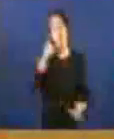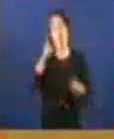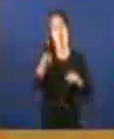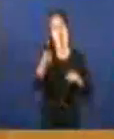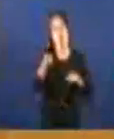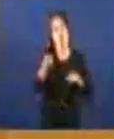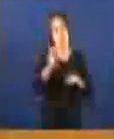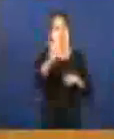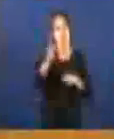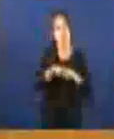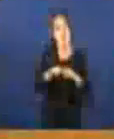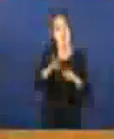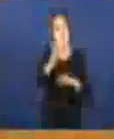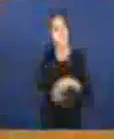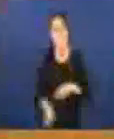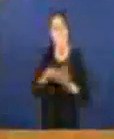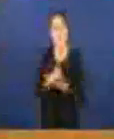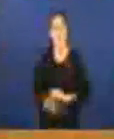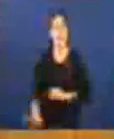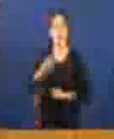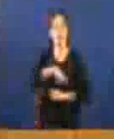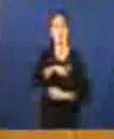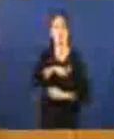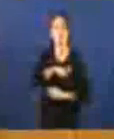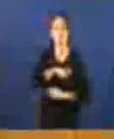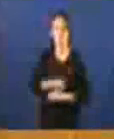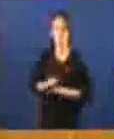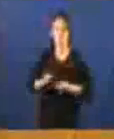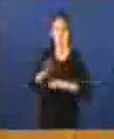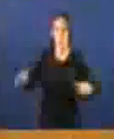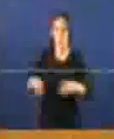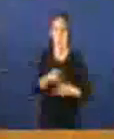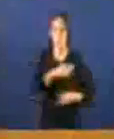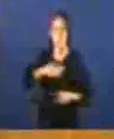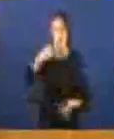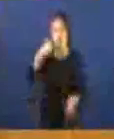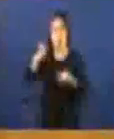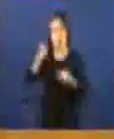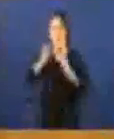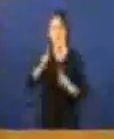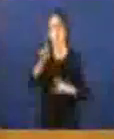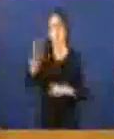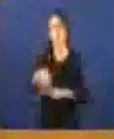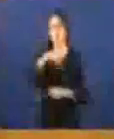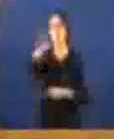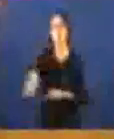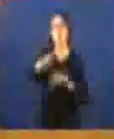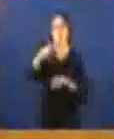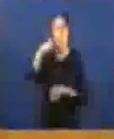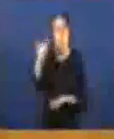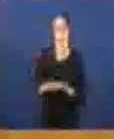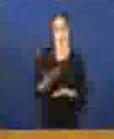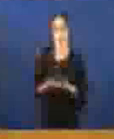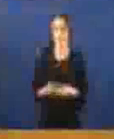isto un estado policial agora evidentemente os grandes fraudees ustedes non van a ponerse e ademais dañen as amnistías fiscais veñan con menos jeta aquí